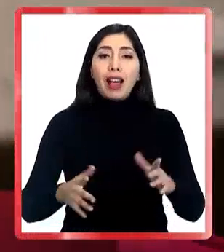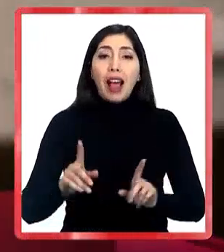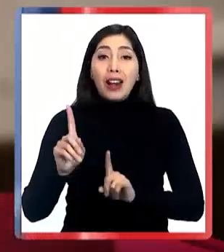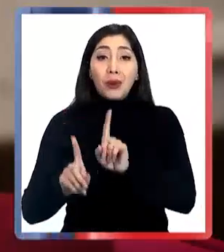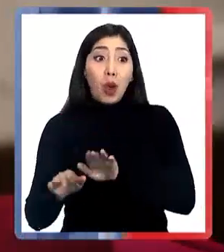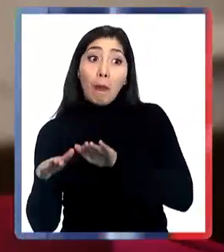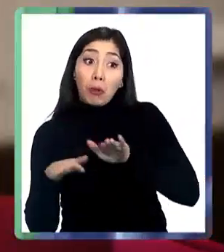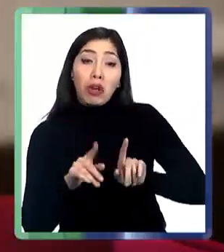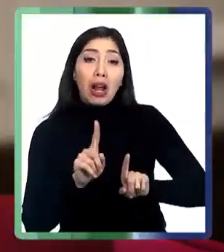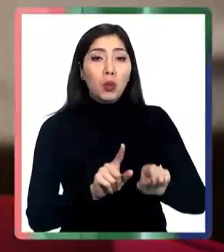presidente magallánico, Gabriel Boric.